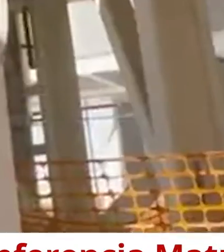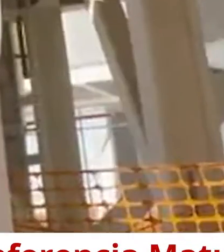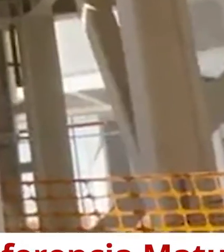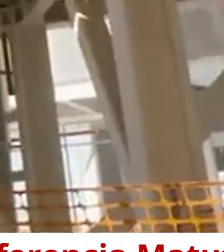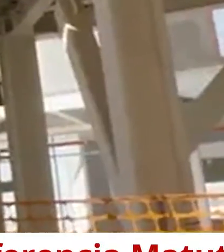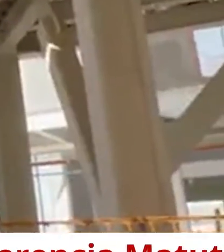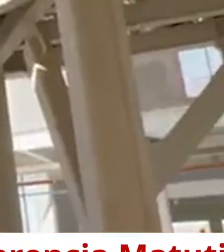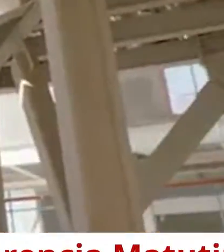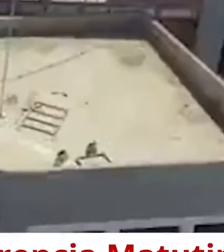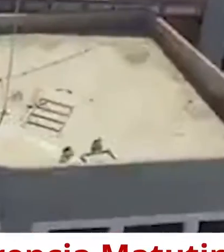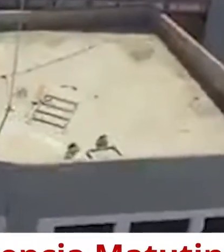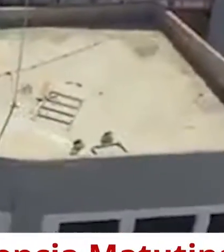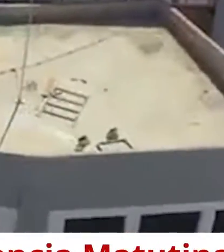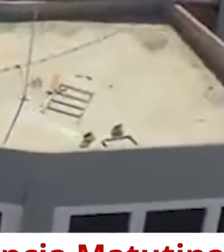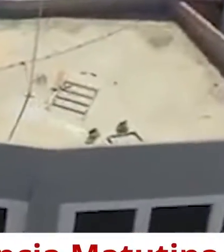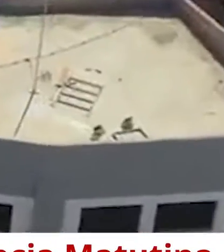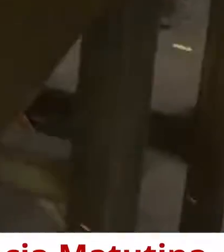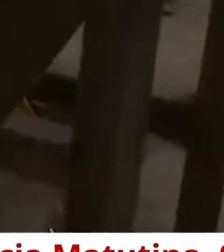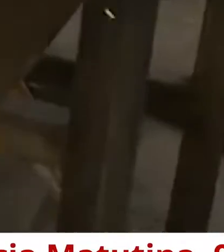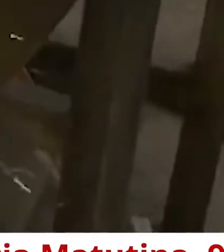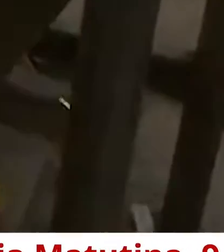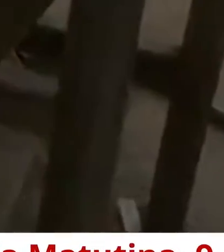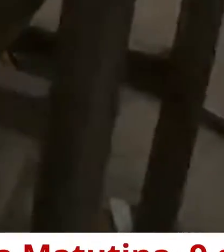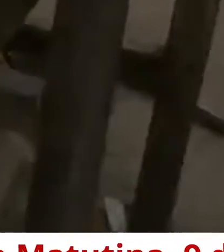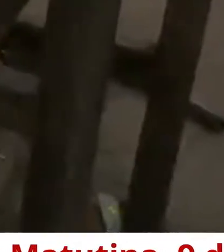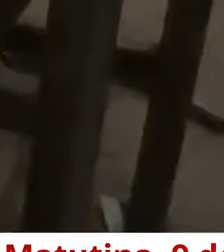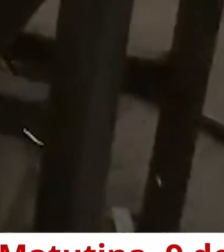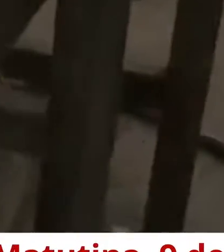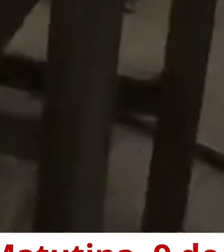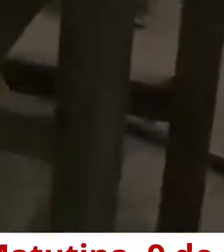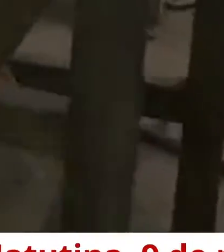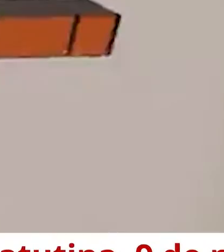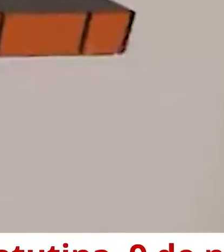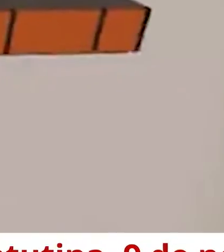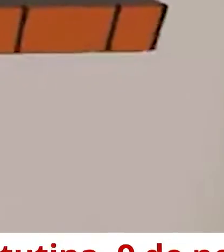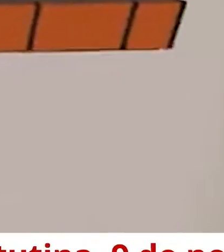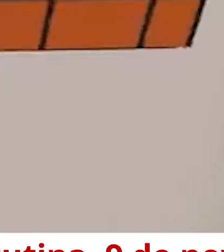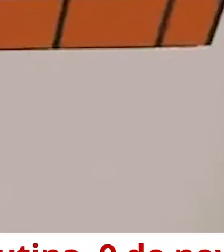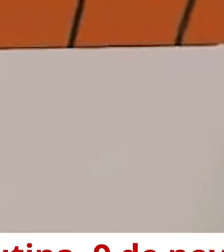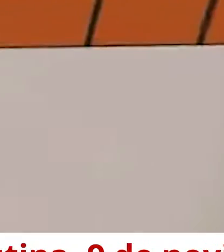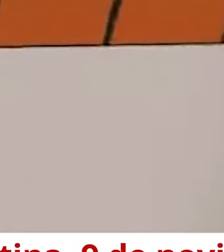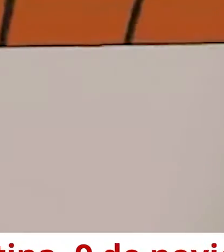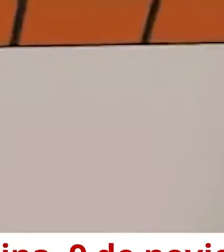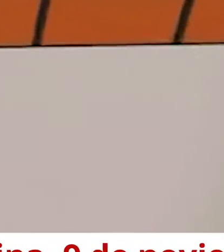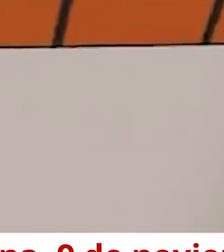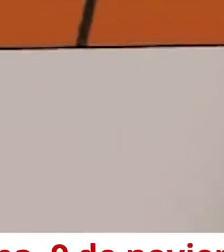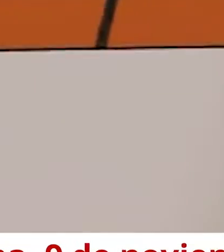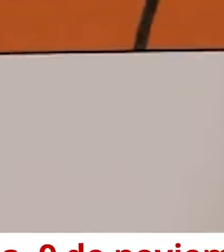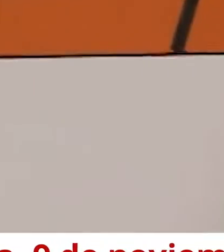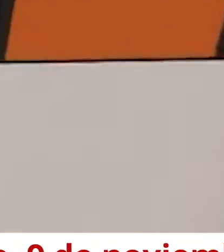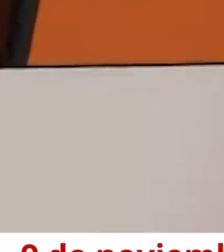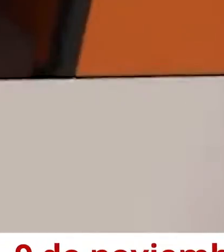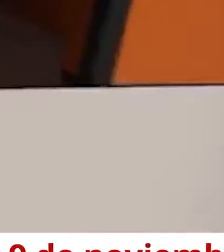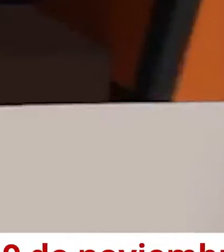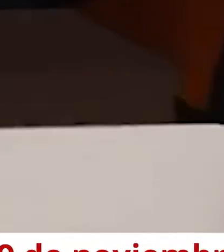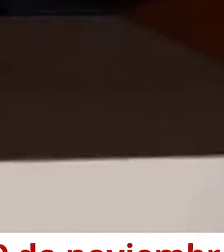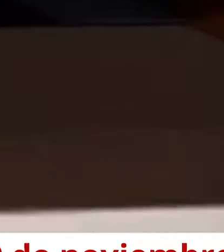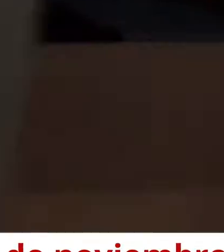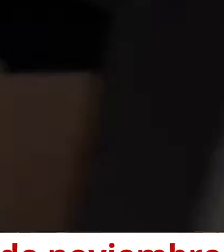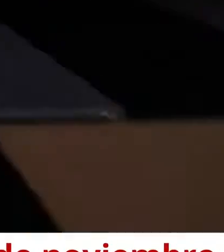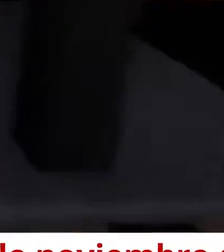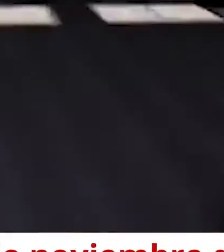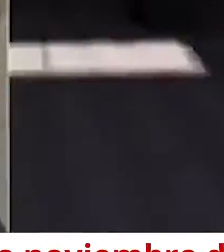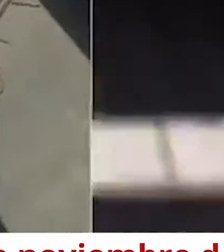eléctricas, hidrosanitarias y contra incendios. En el estacionamiento y terminal intermodal de transporte